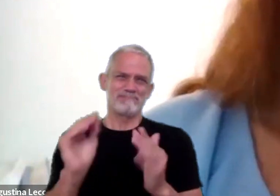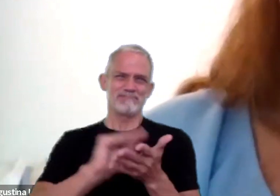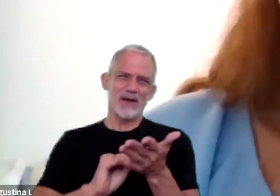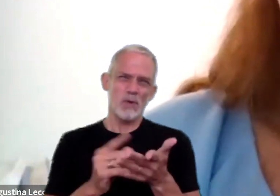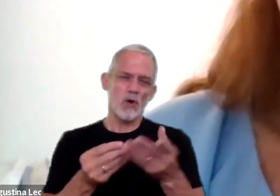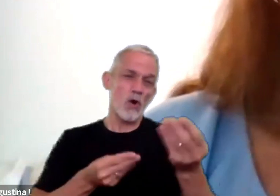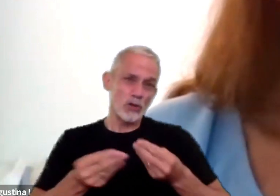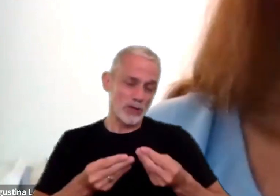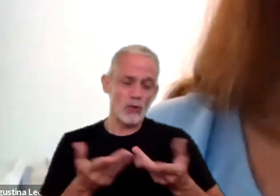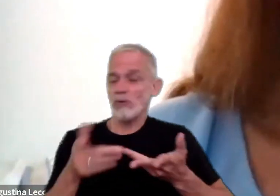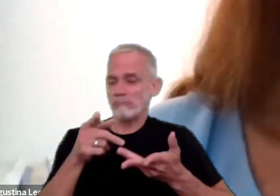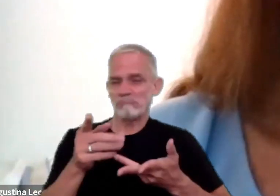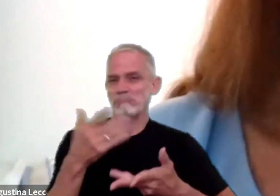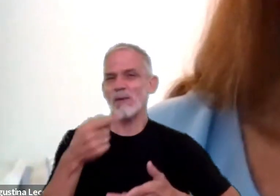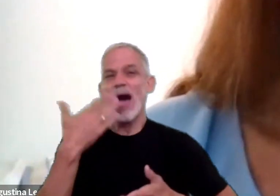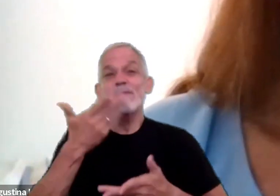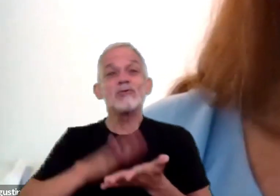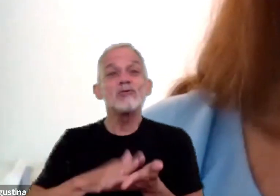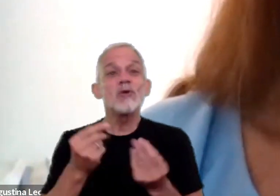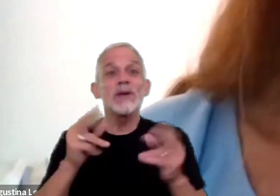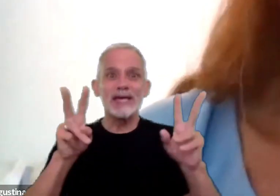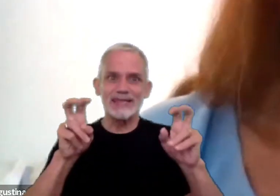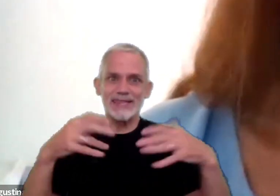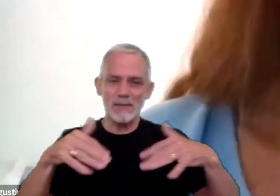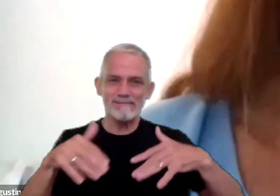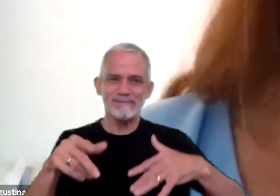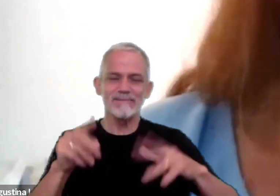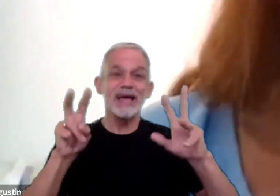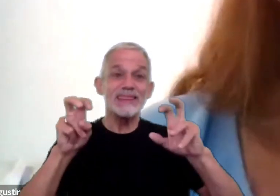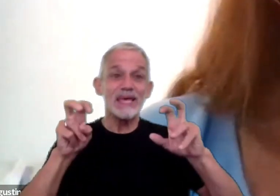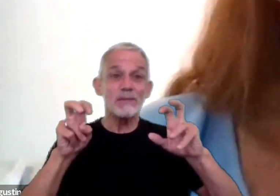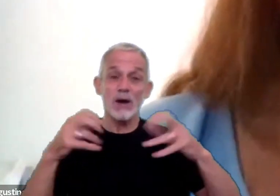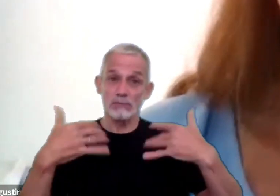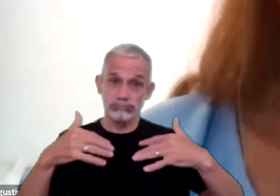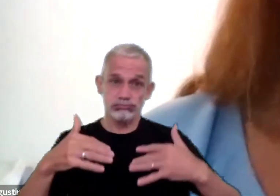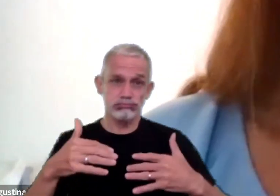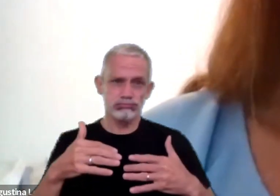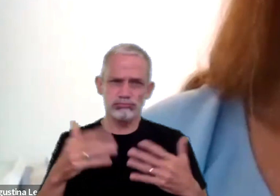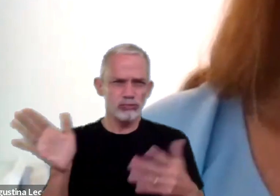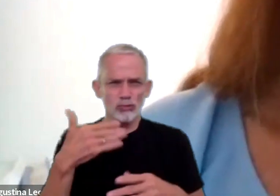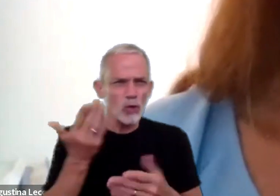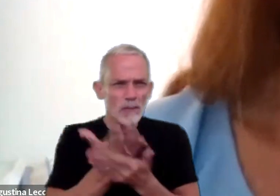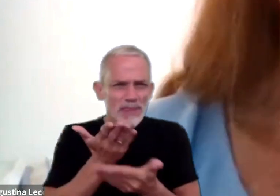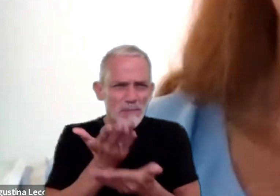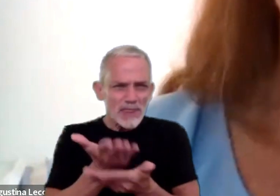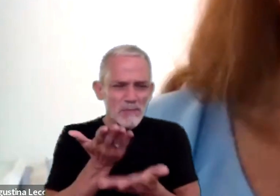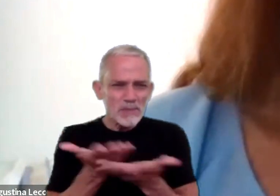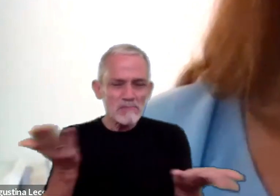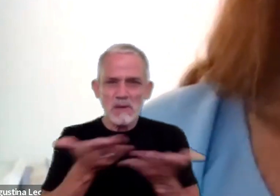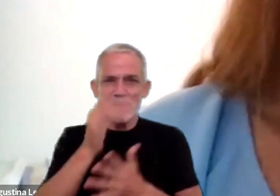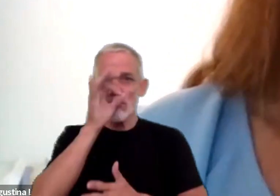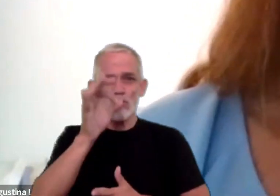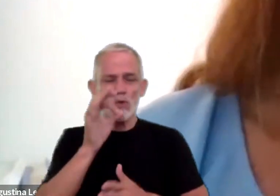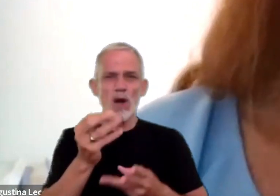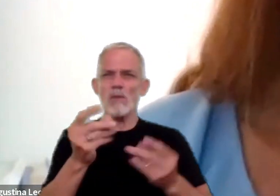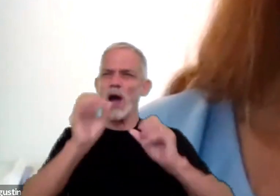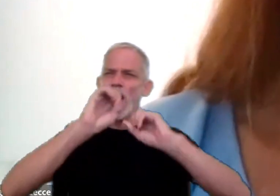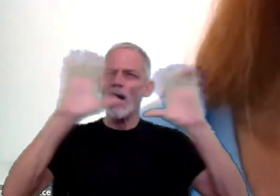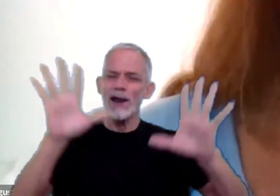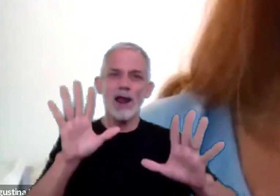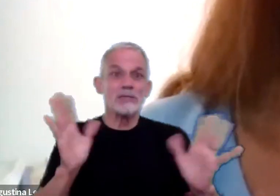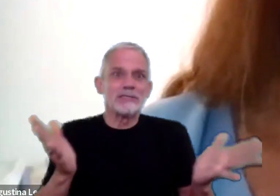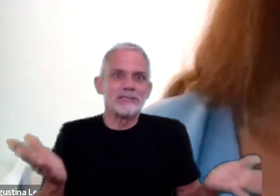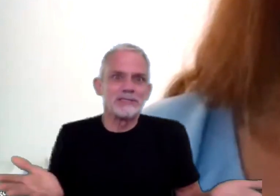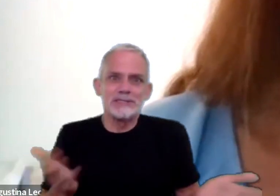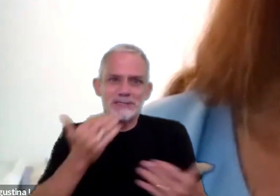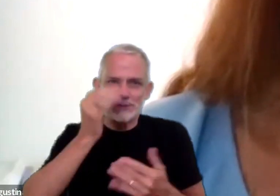hoy, hablando sobre el tema, un tema también muy solicitado y que nunca se termina de saber,